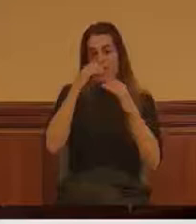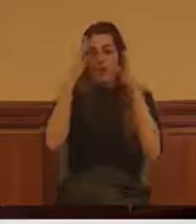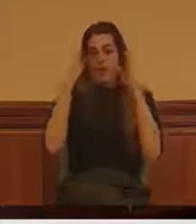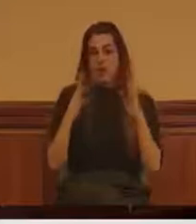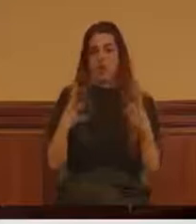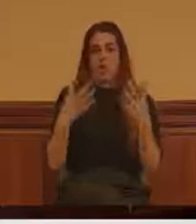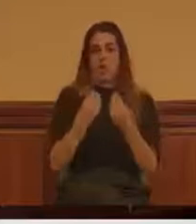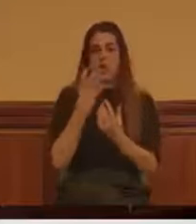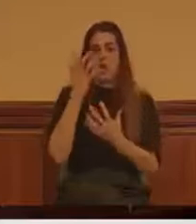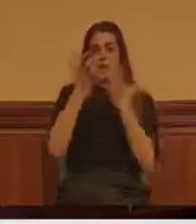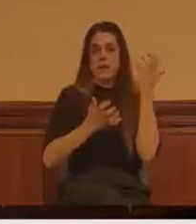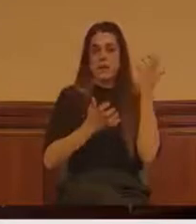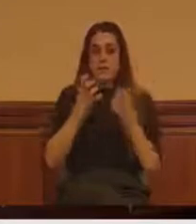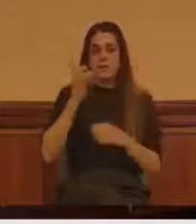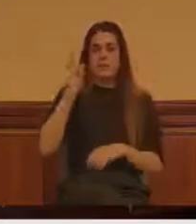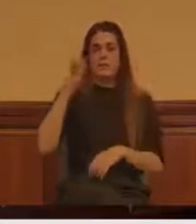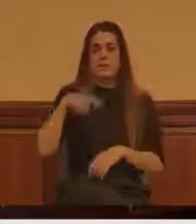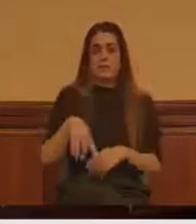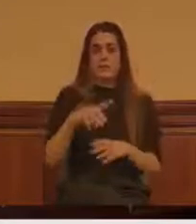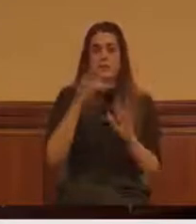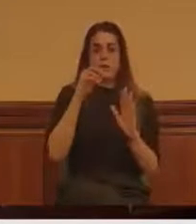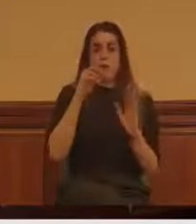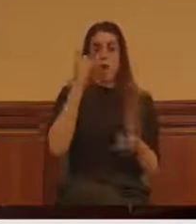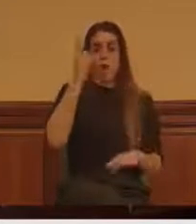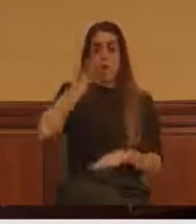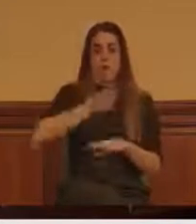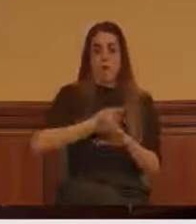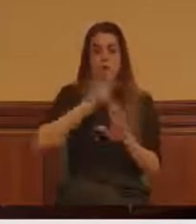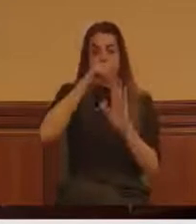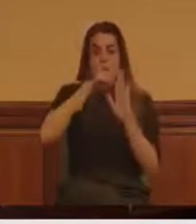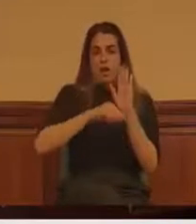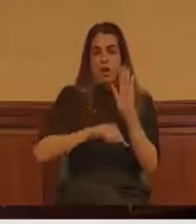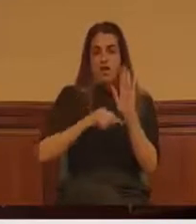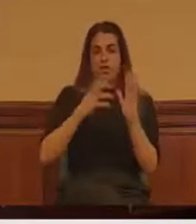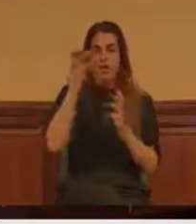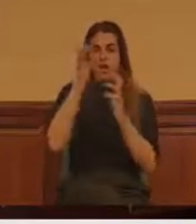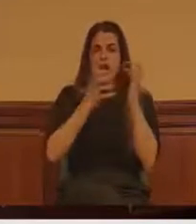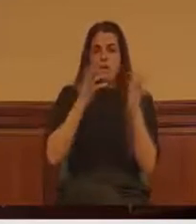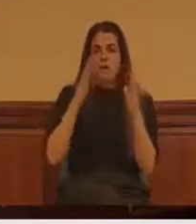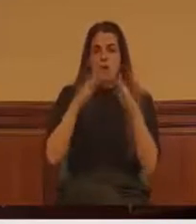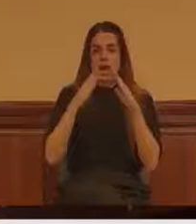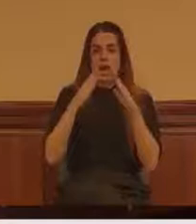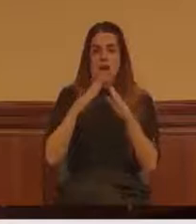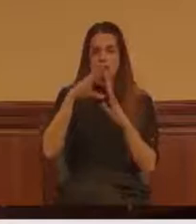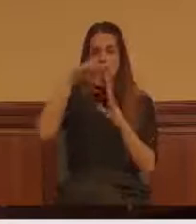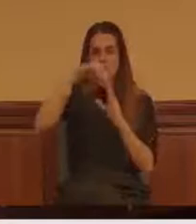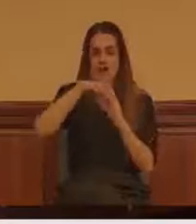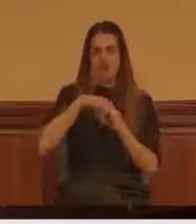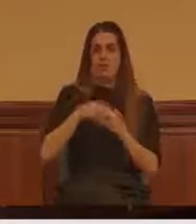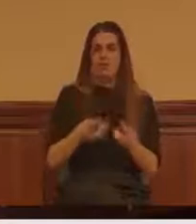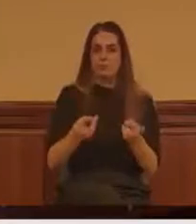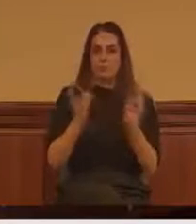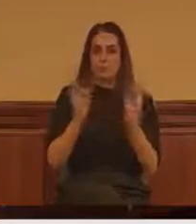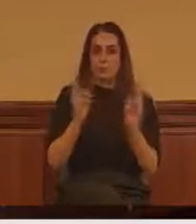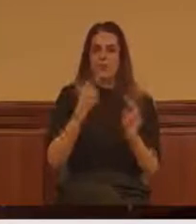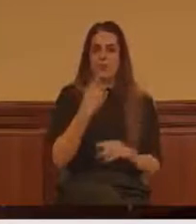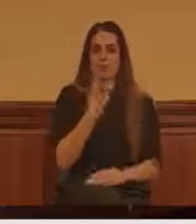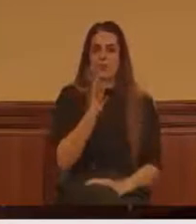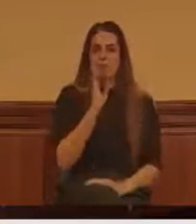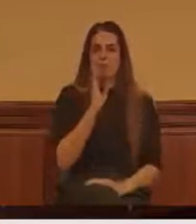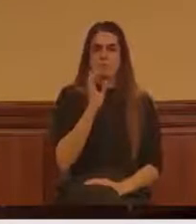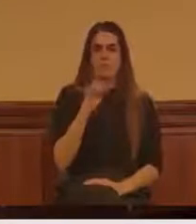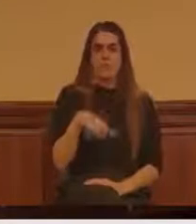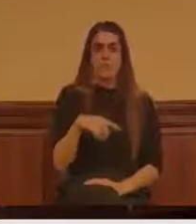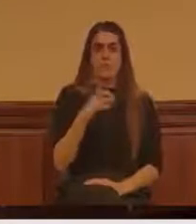modificación de la ordenanza de tenencia de animales domésticos, que también les tengo que decir que, bueno, nos hicieron el